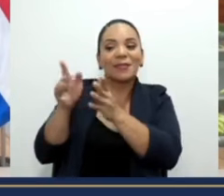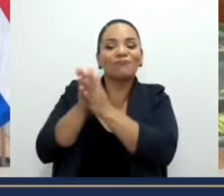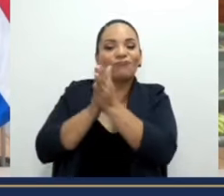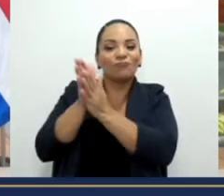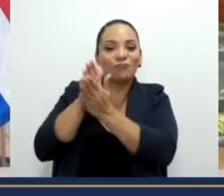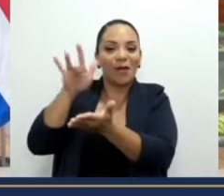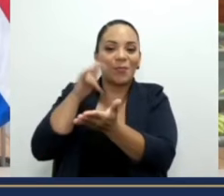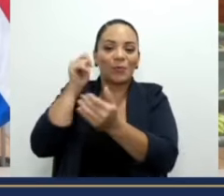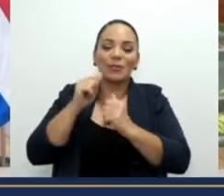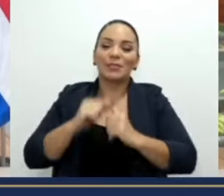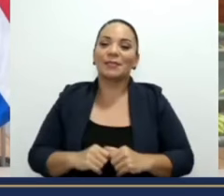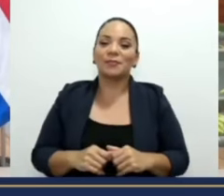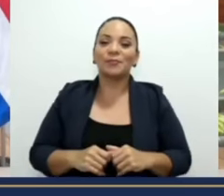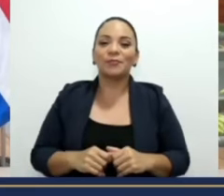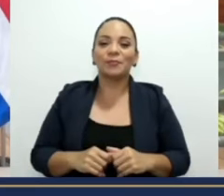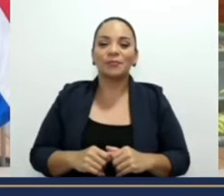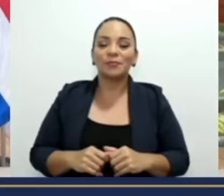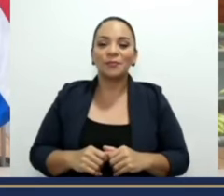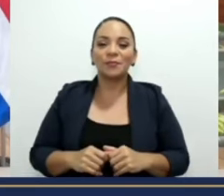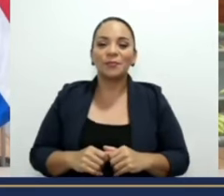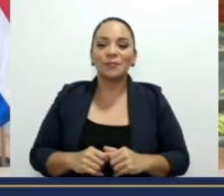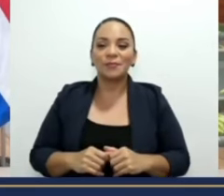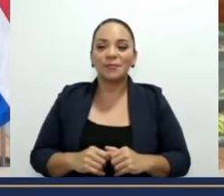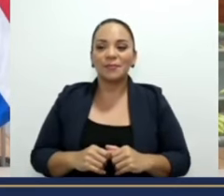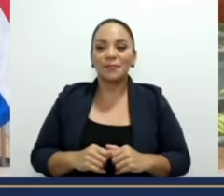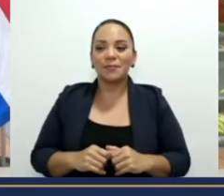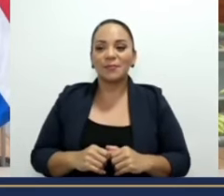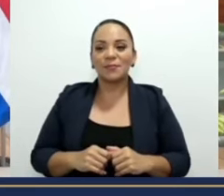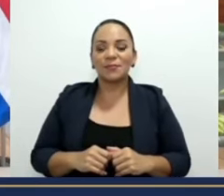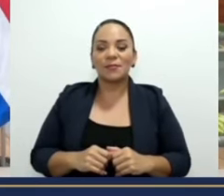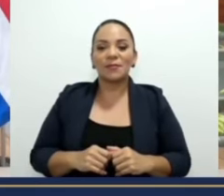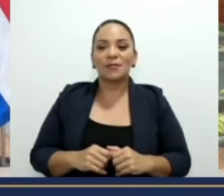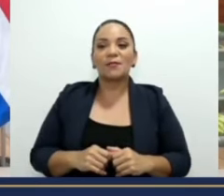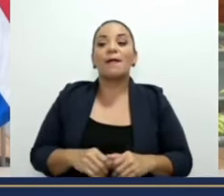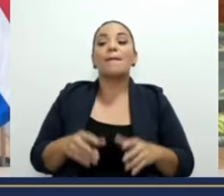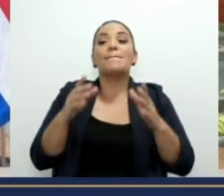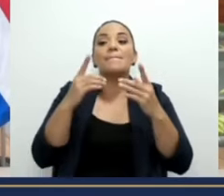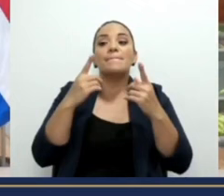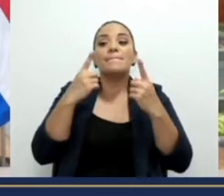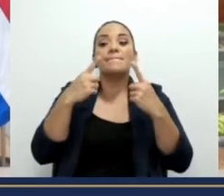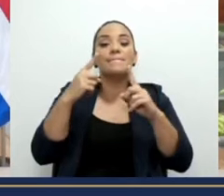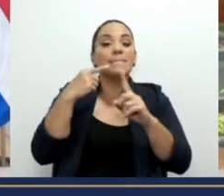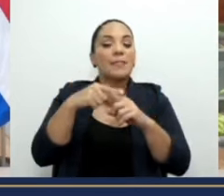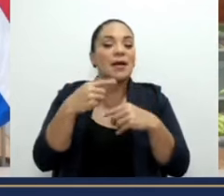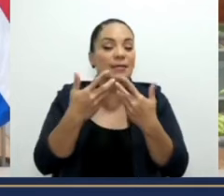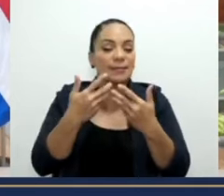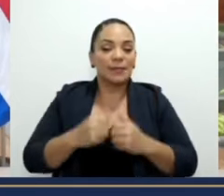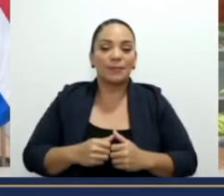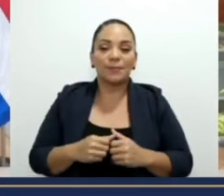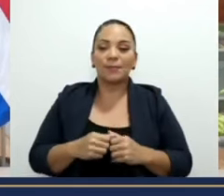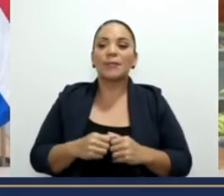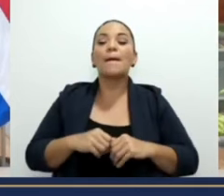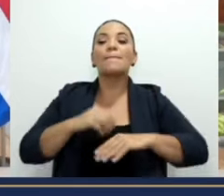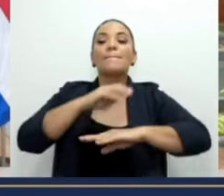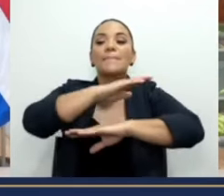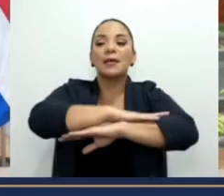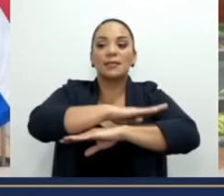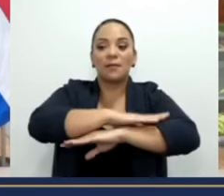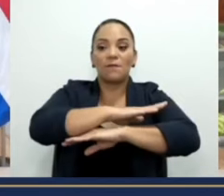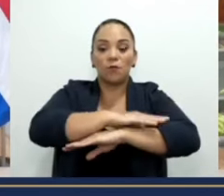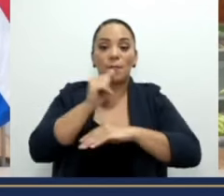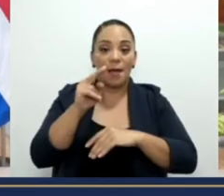Y entonces, ya además, la plataforma ANI